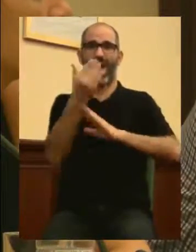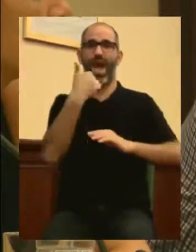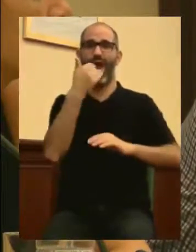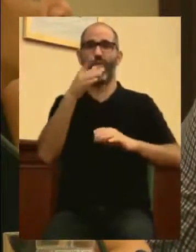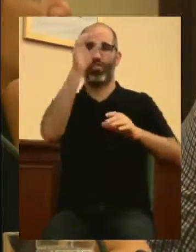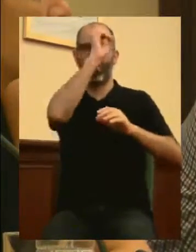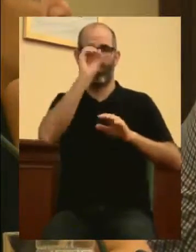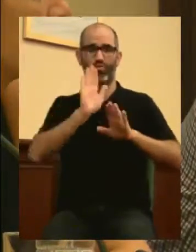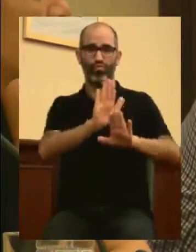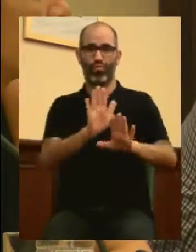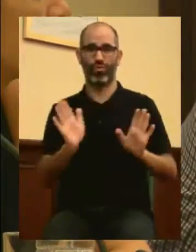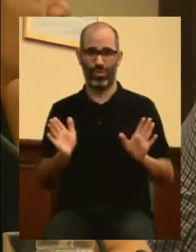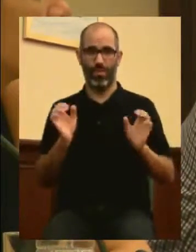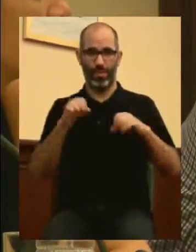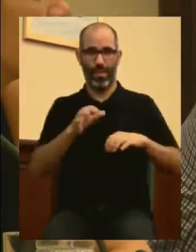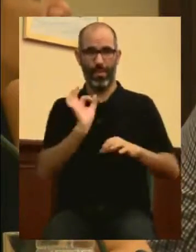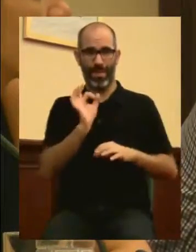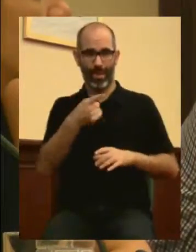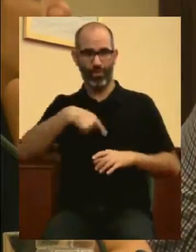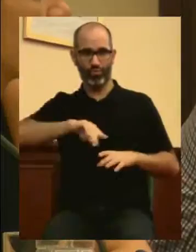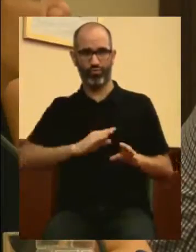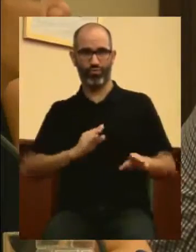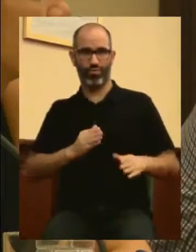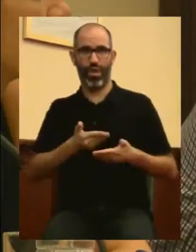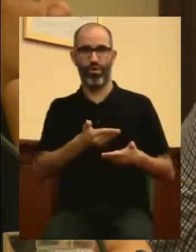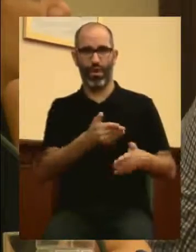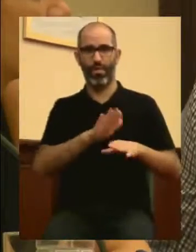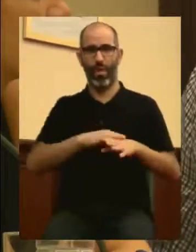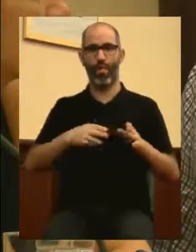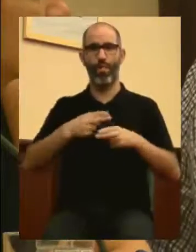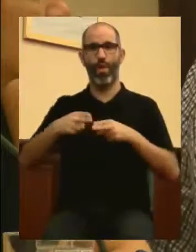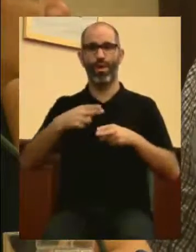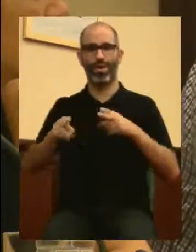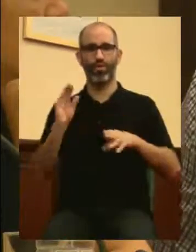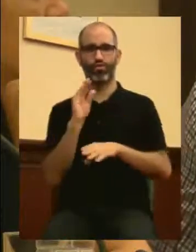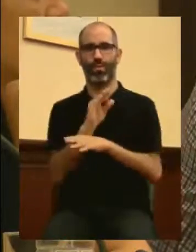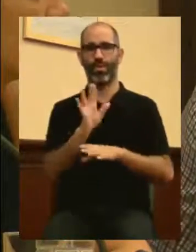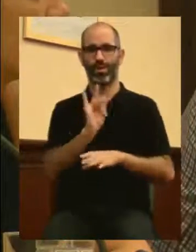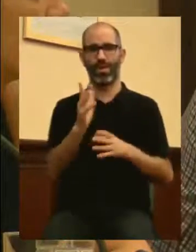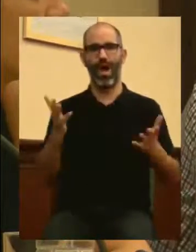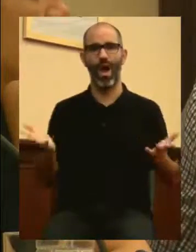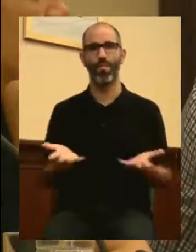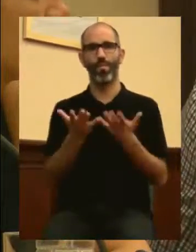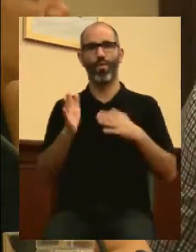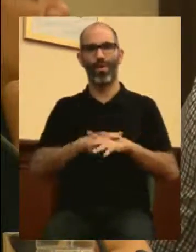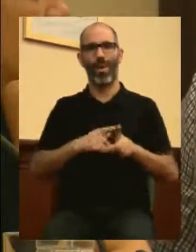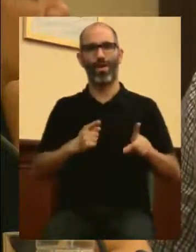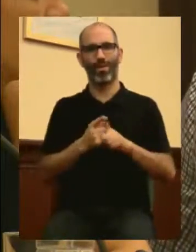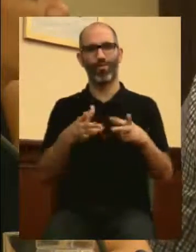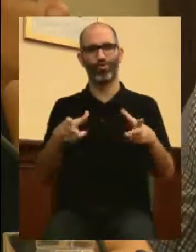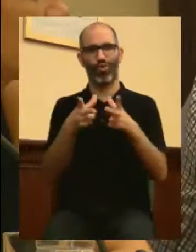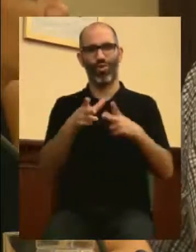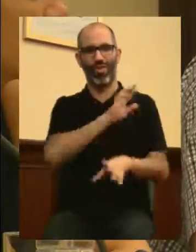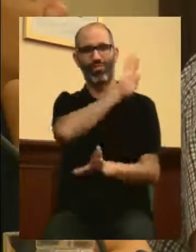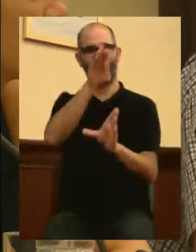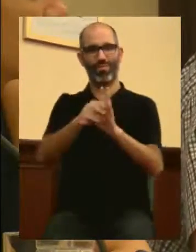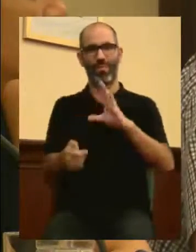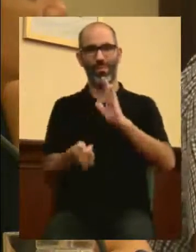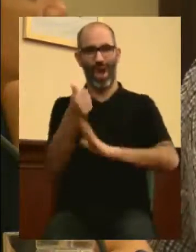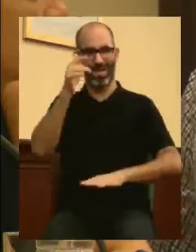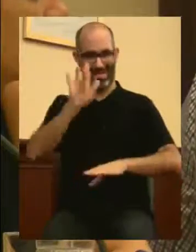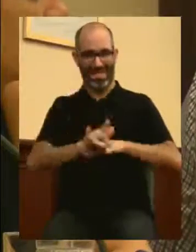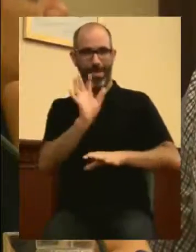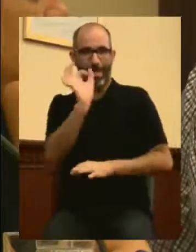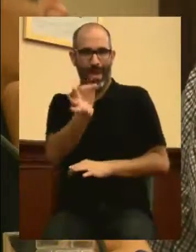ayuda, si con nuestra política de subvenciones se les empuja a abrirse a la sociedad. Van a ser más efectivos.